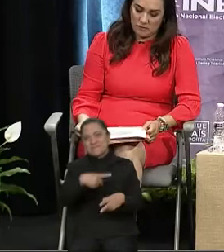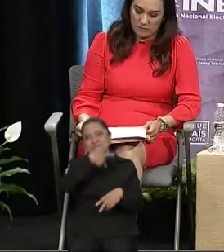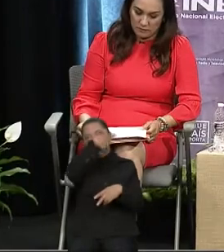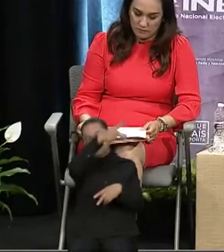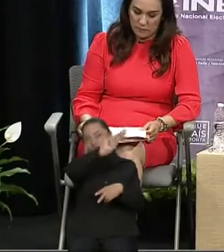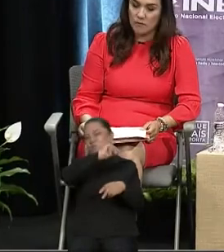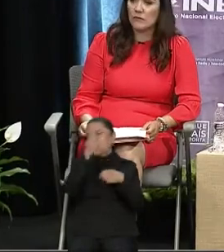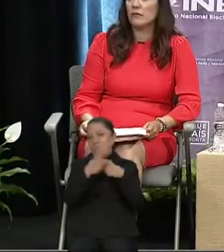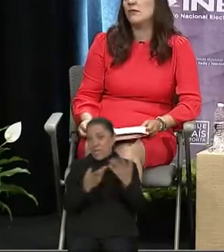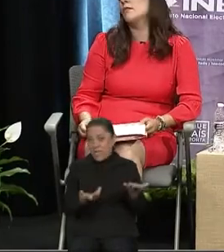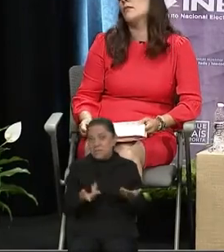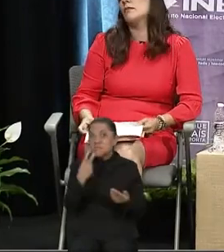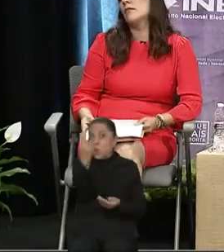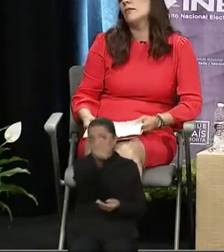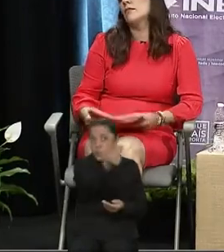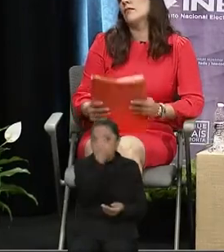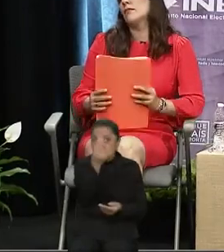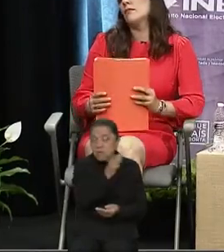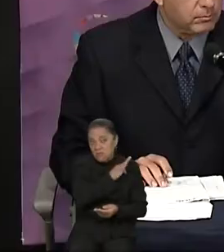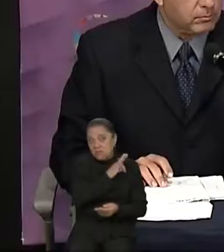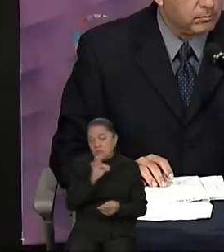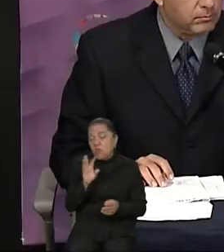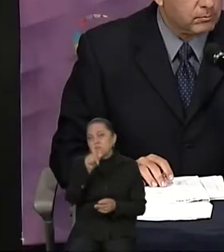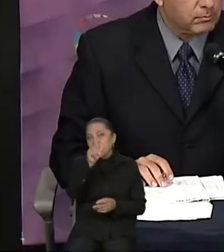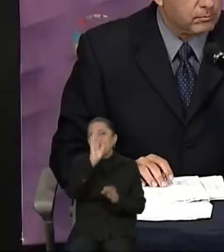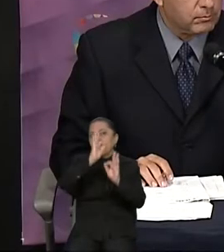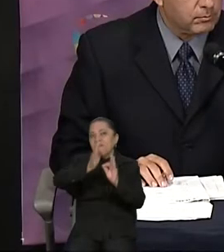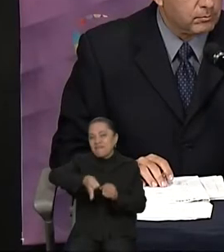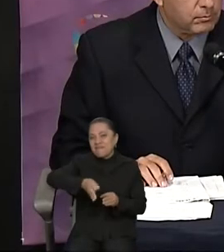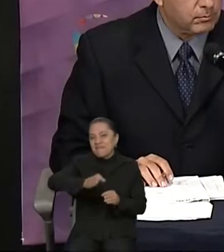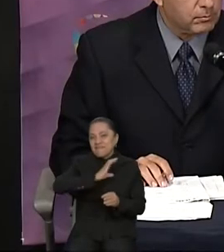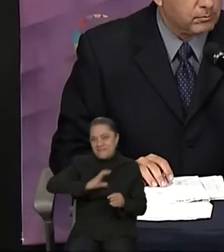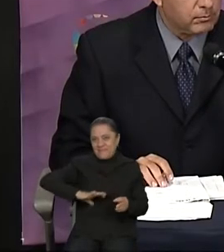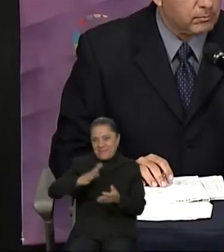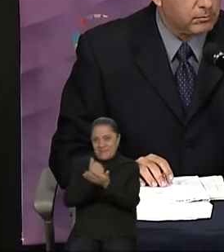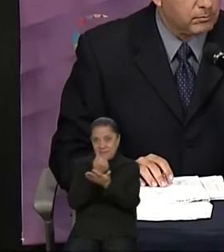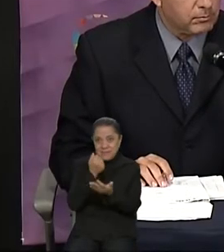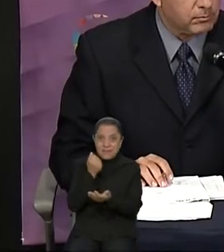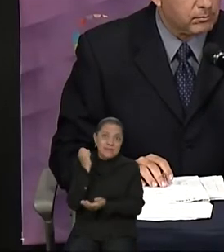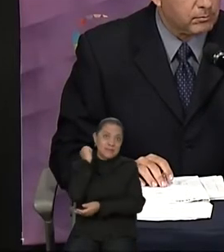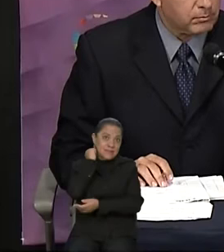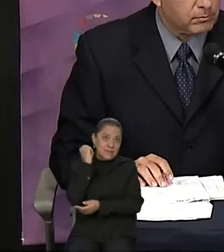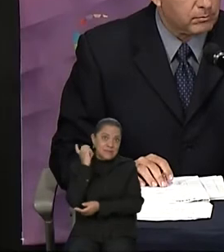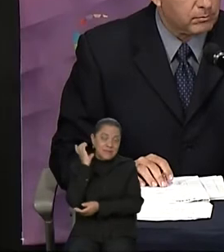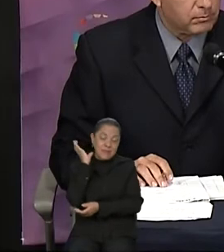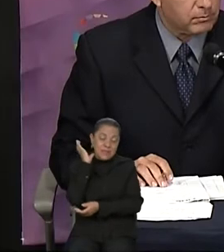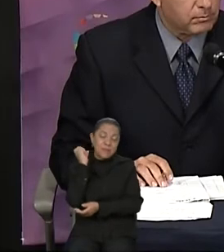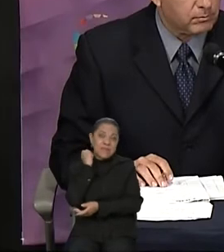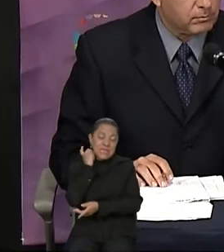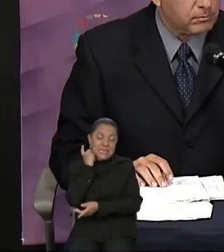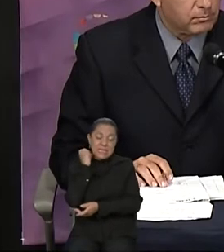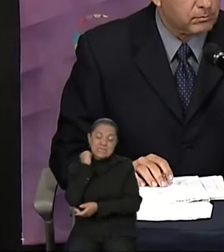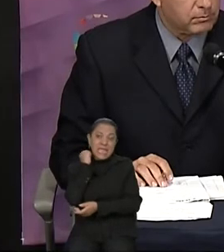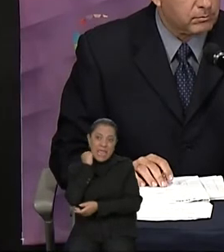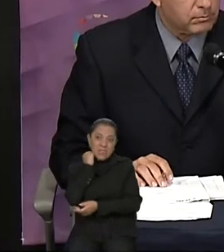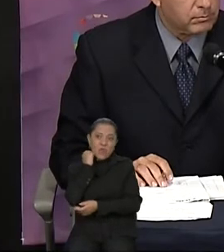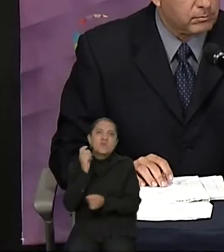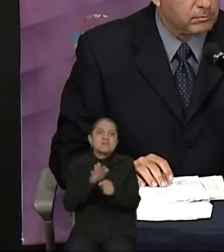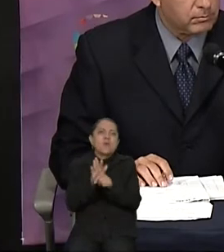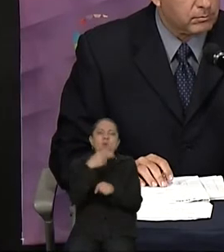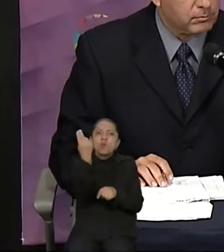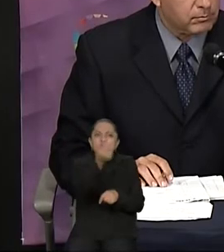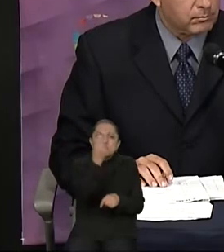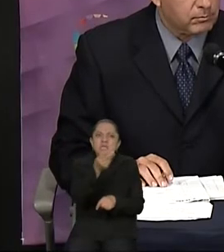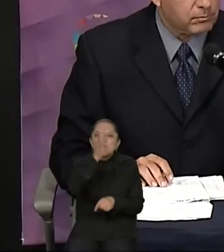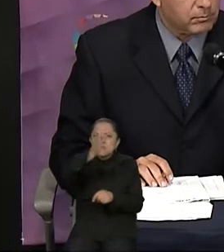TLCAN. Una vez que esté revisado, entonces las preguntas serían, ¿qué posición van a defender ustedes?